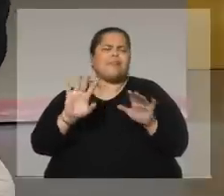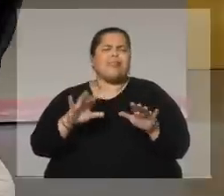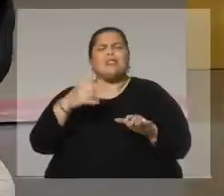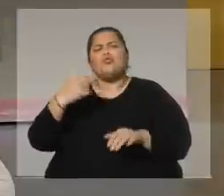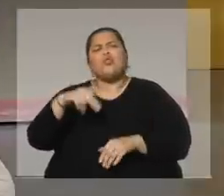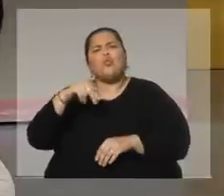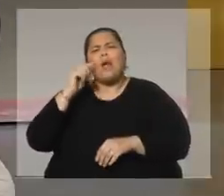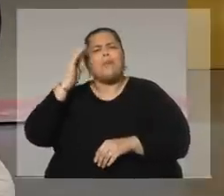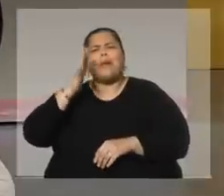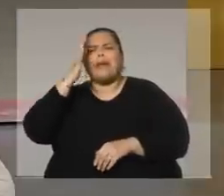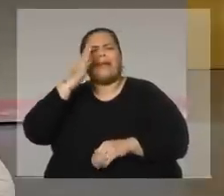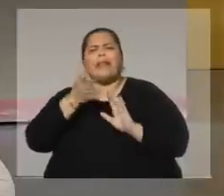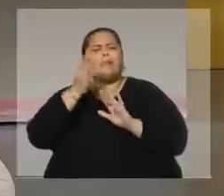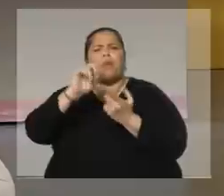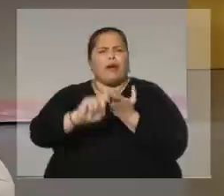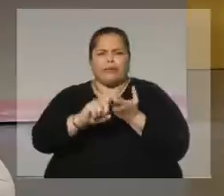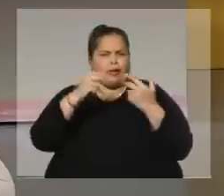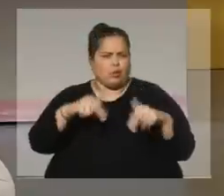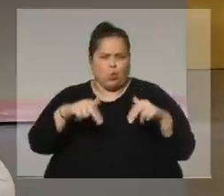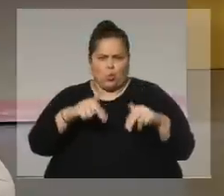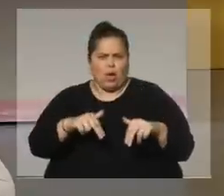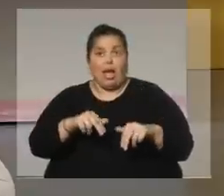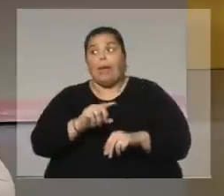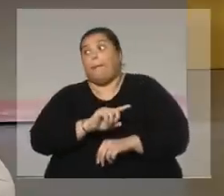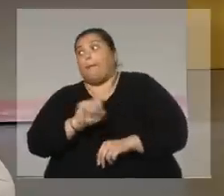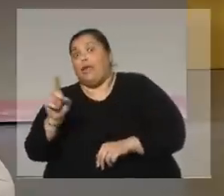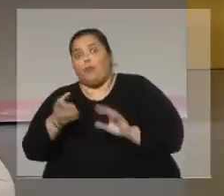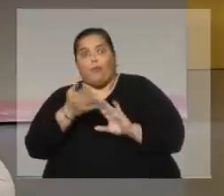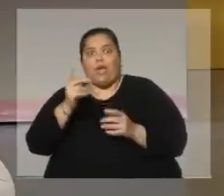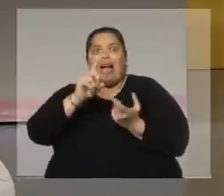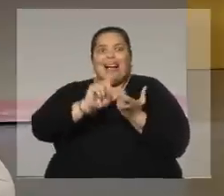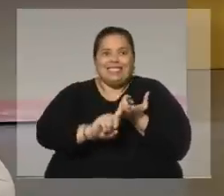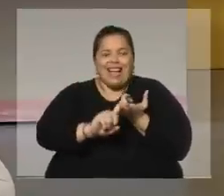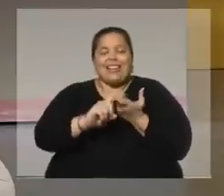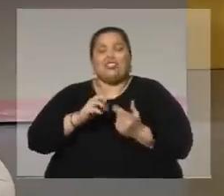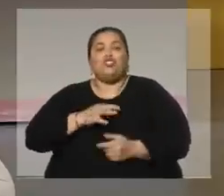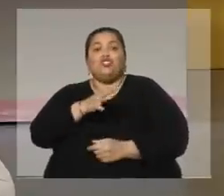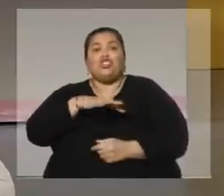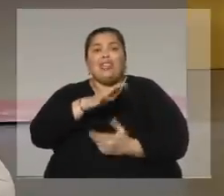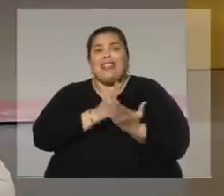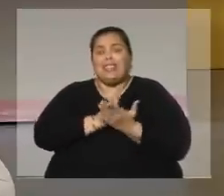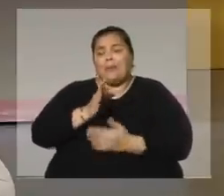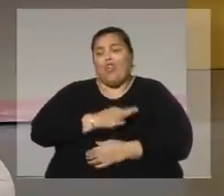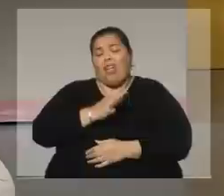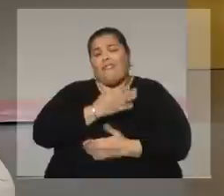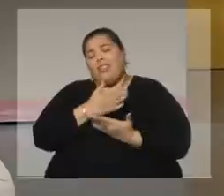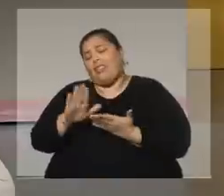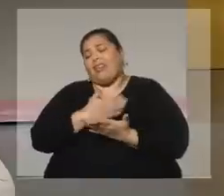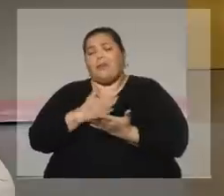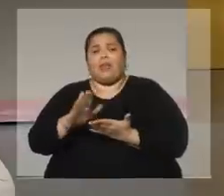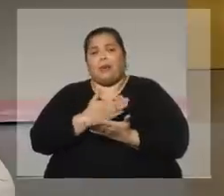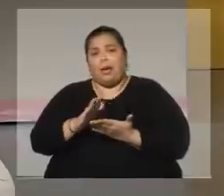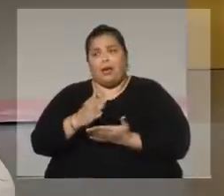había imaginado que me iba a casar. Y menos que me iba a casar en una sociedad que me había discriminado durante tantos años toda la vida,